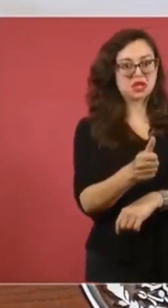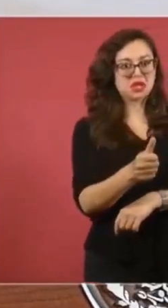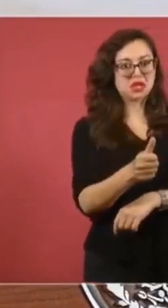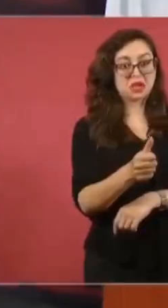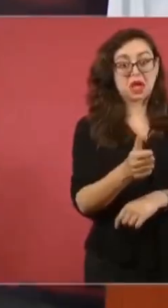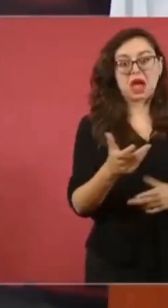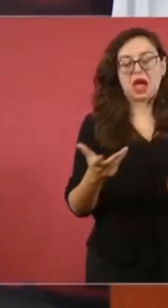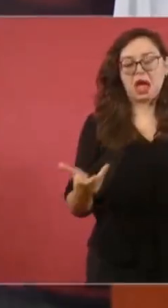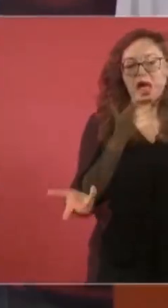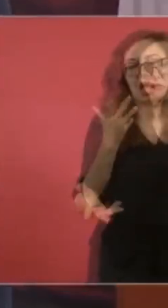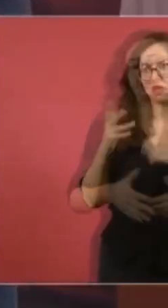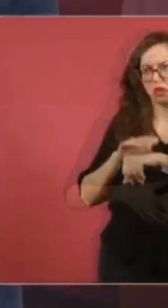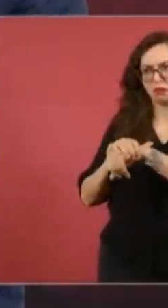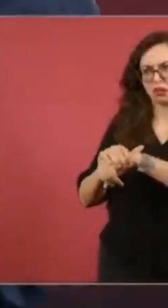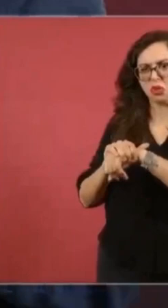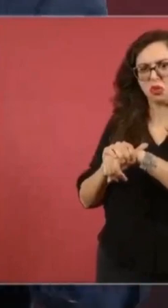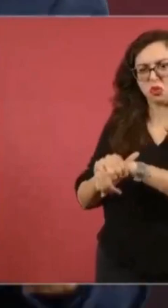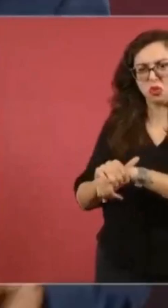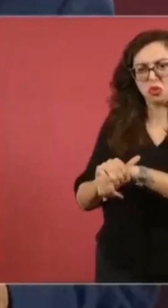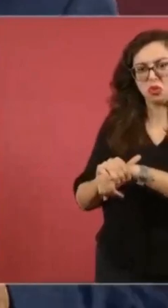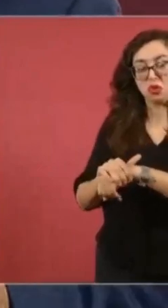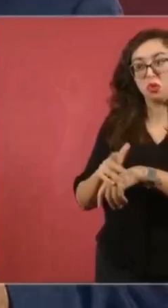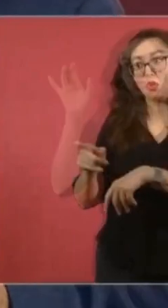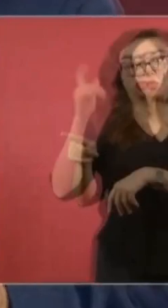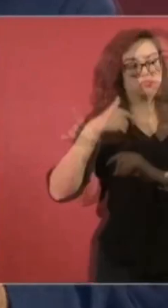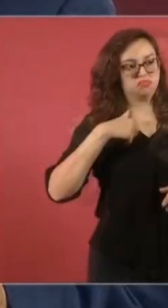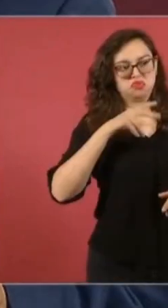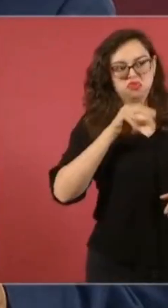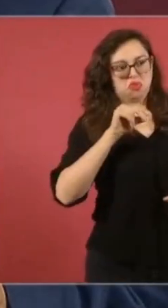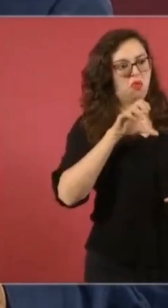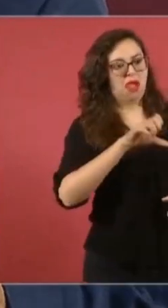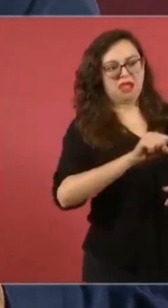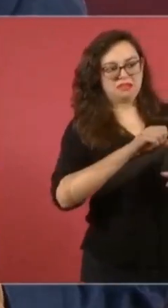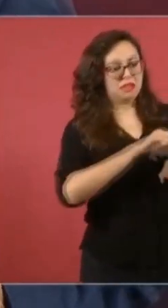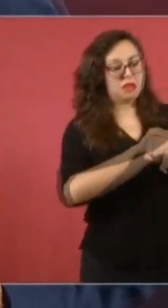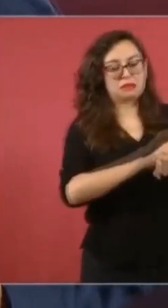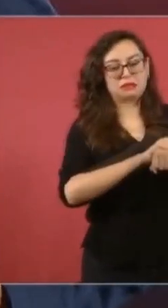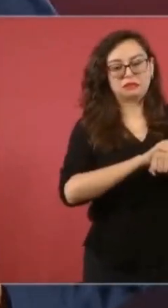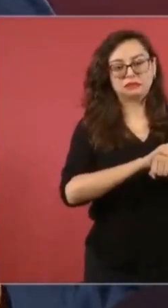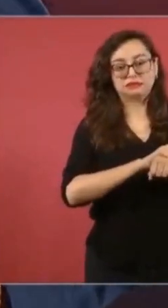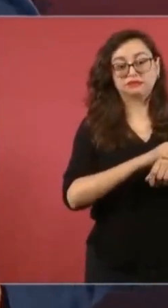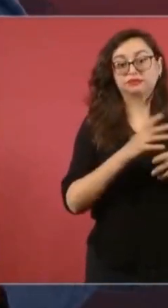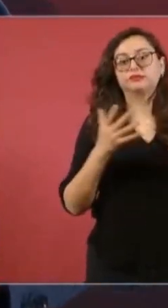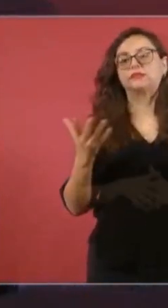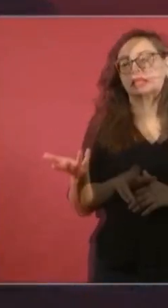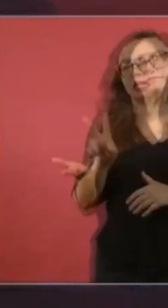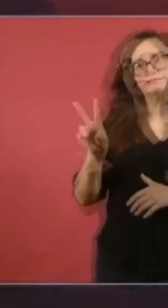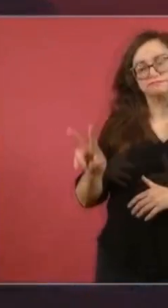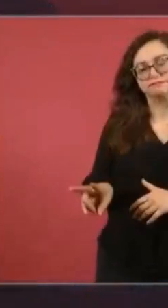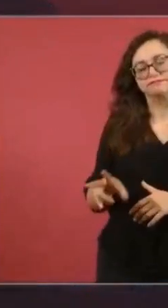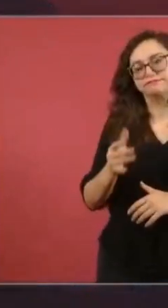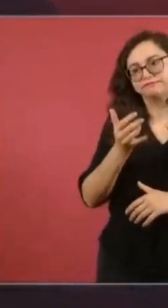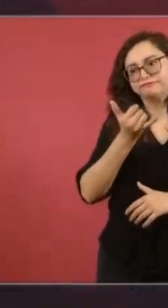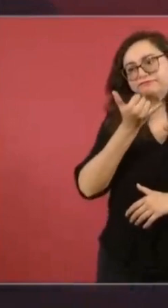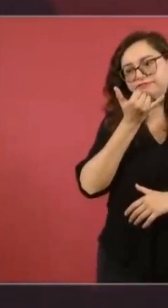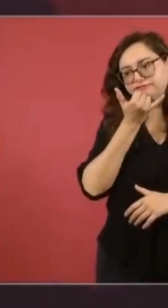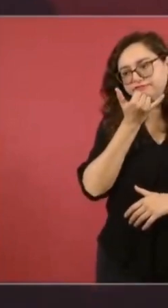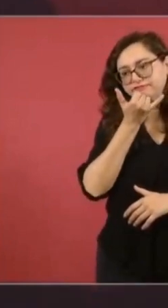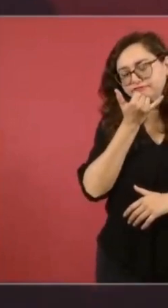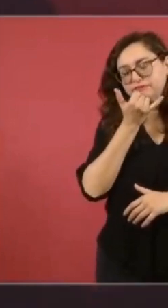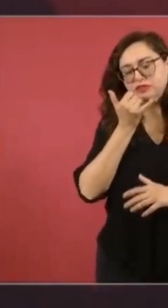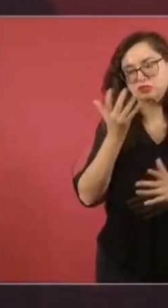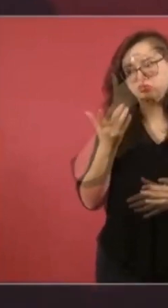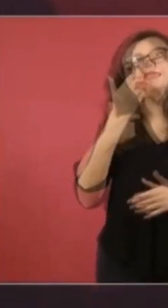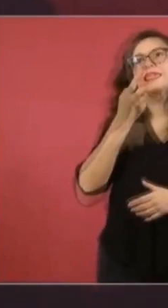ese error, le dije amigo y pues no, no es mi